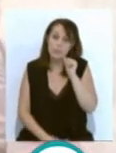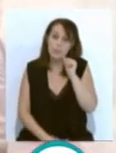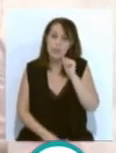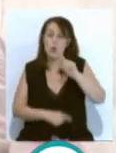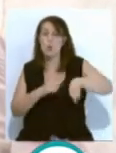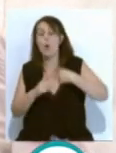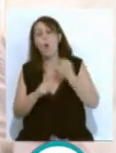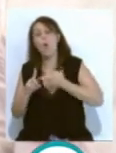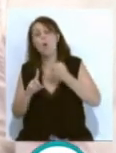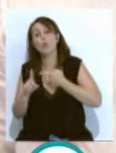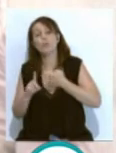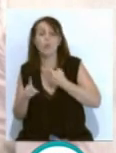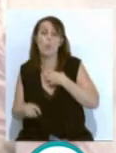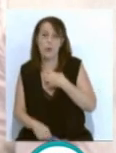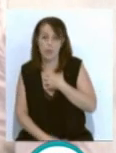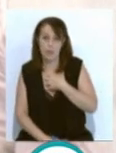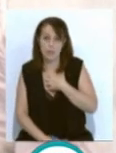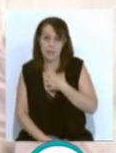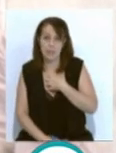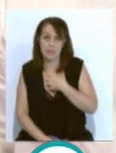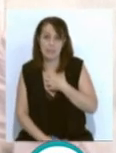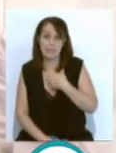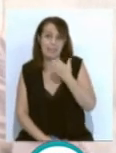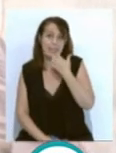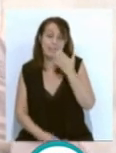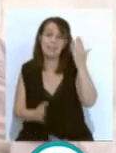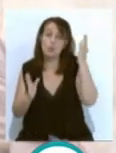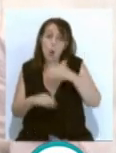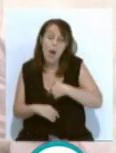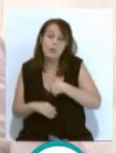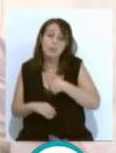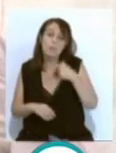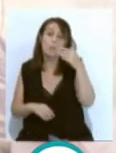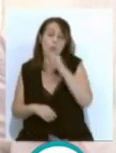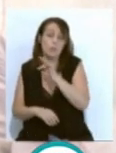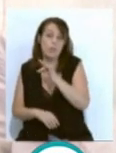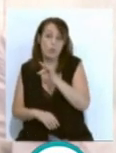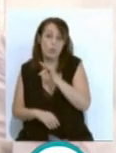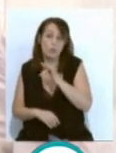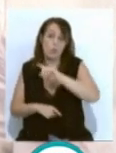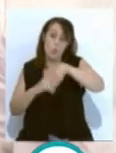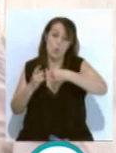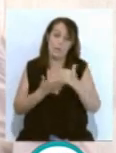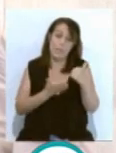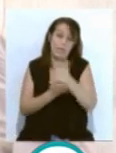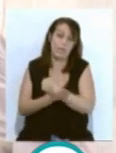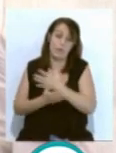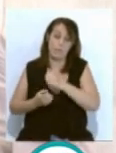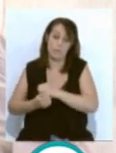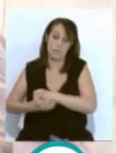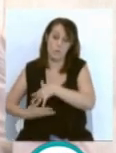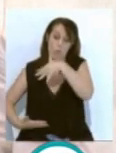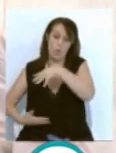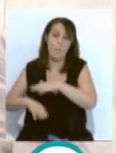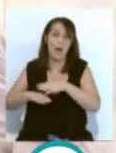poder hacer uso de ellos. Y quien no tenga remanente positivo no podrá beneficiarse de estos fondos para los